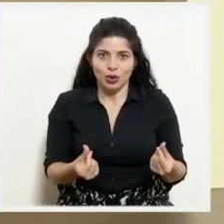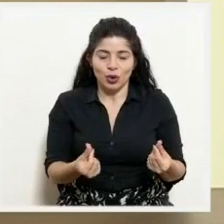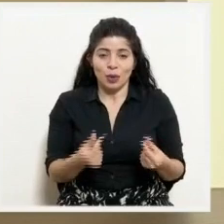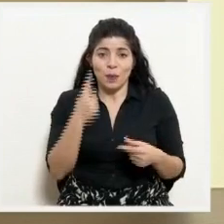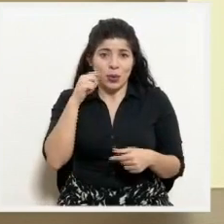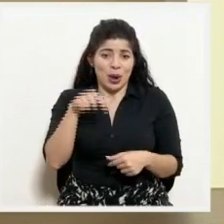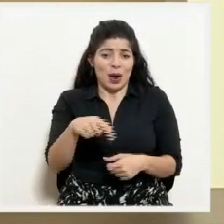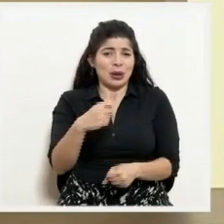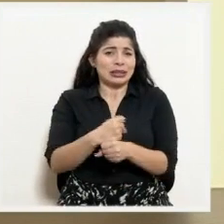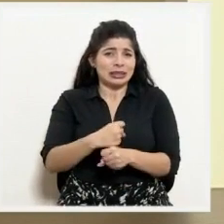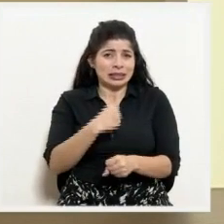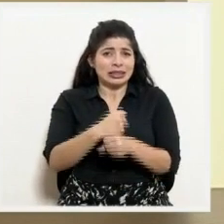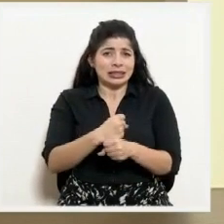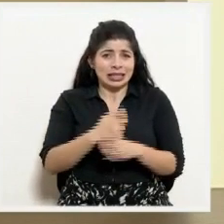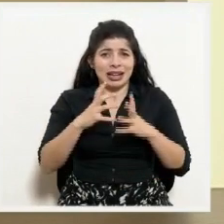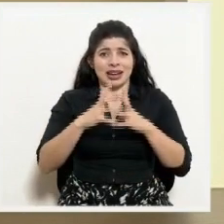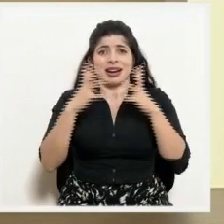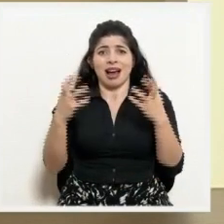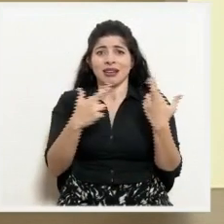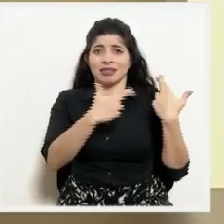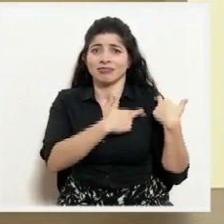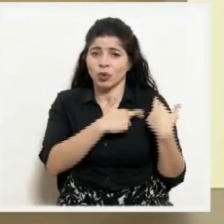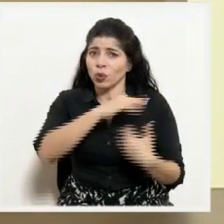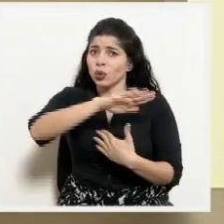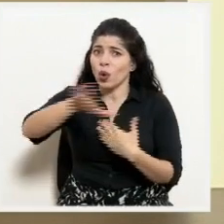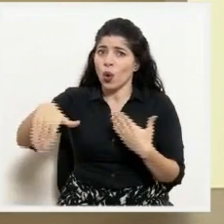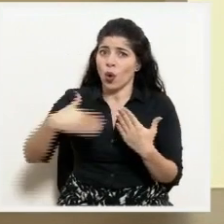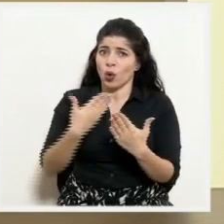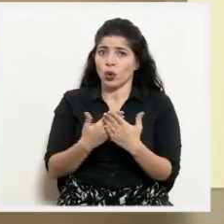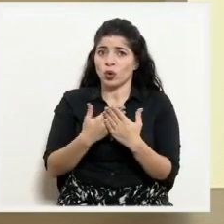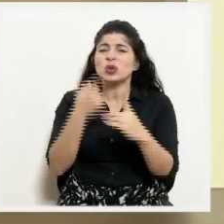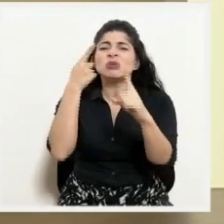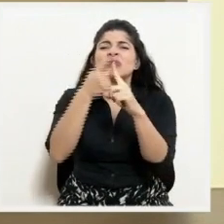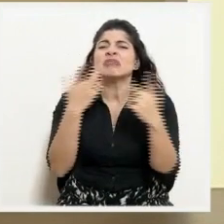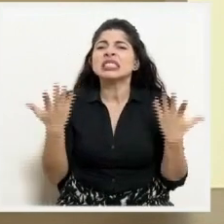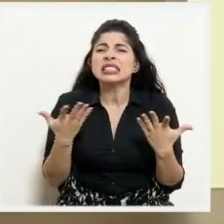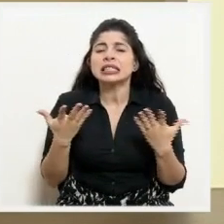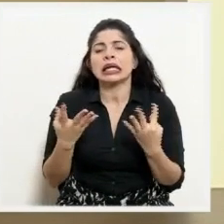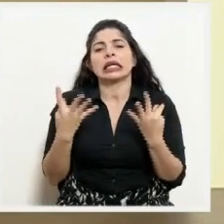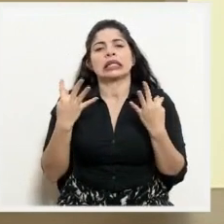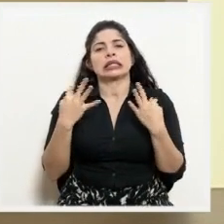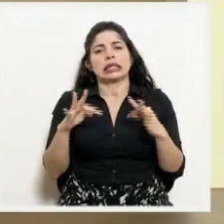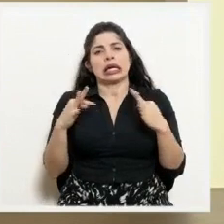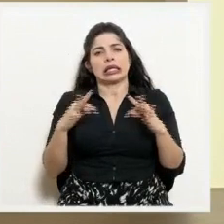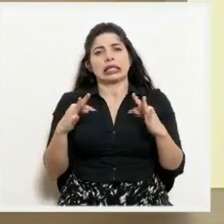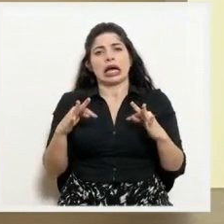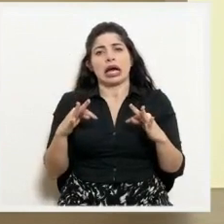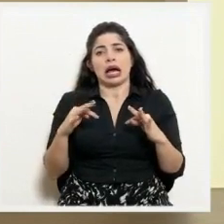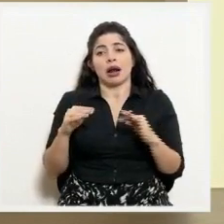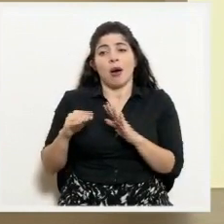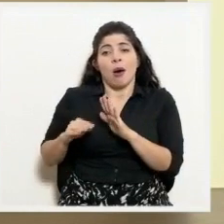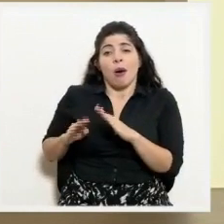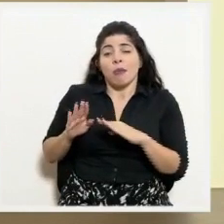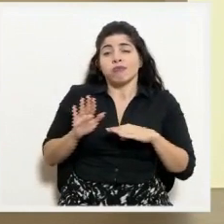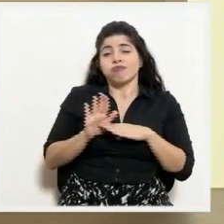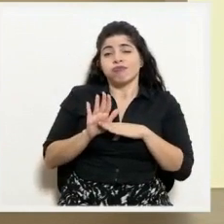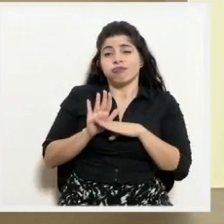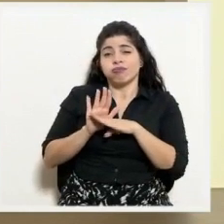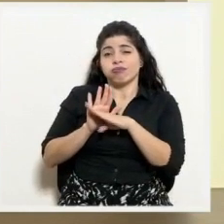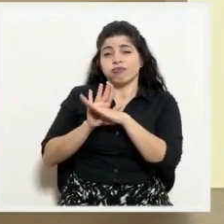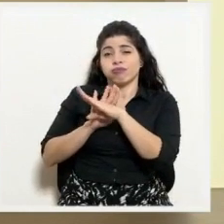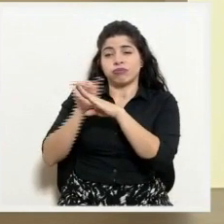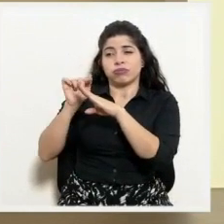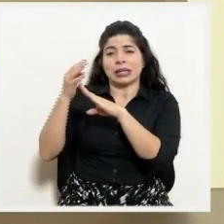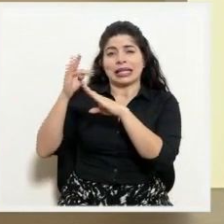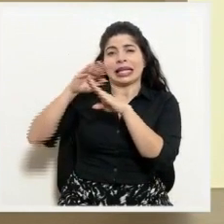la gran tarea que tenemos todas y todos de tratar de reducir este crecimiento exponencial de